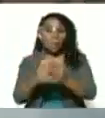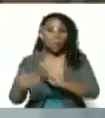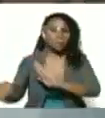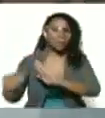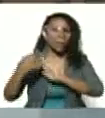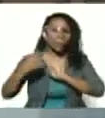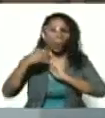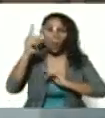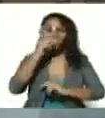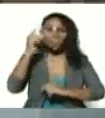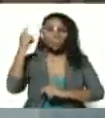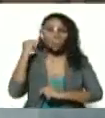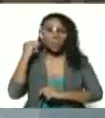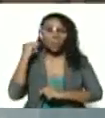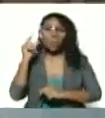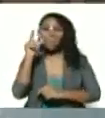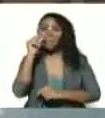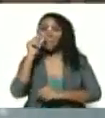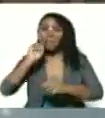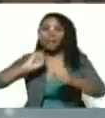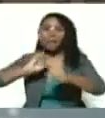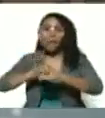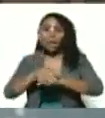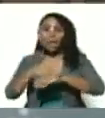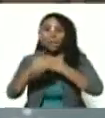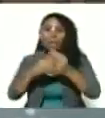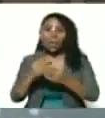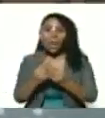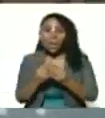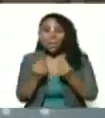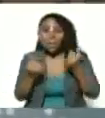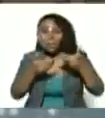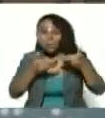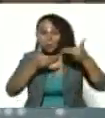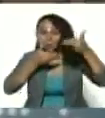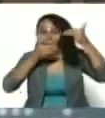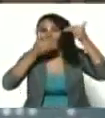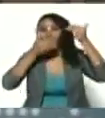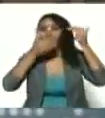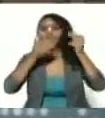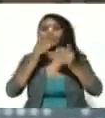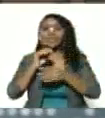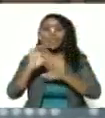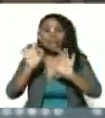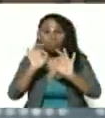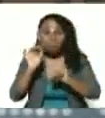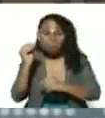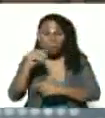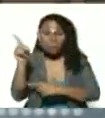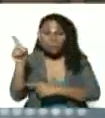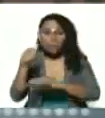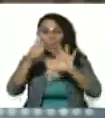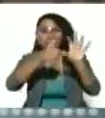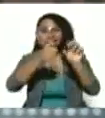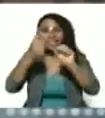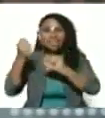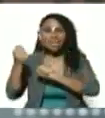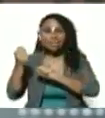hombres y mujeres como Jorge que fueron desaparecidos. Nada más de la década de los 60.